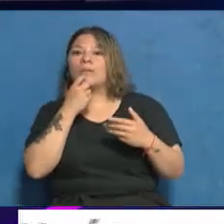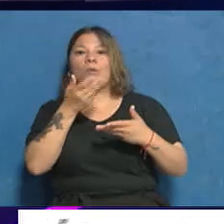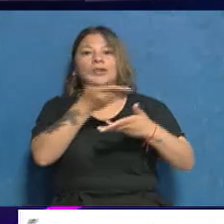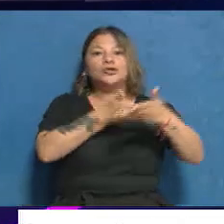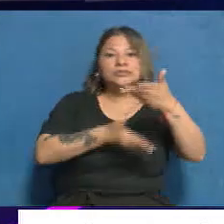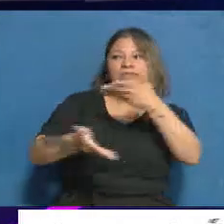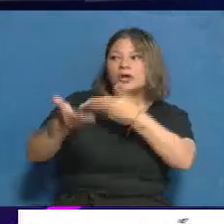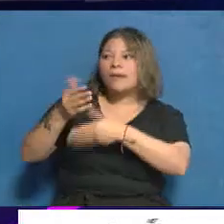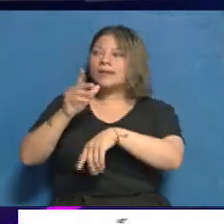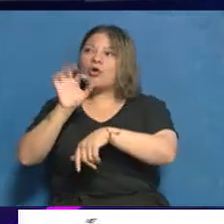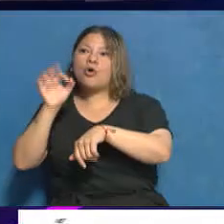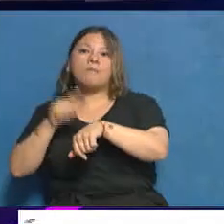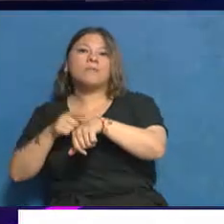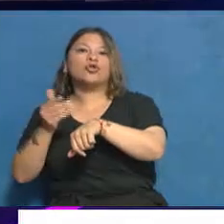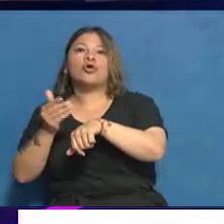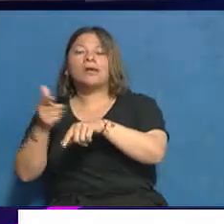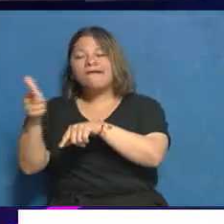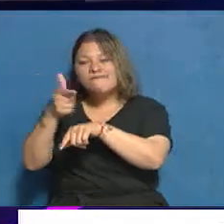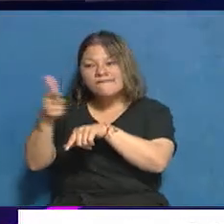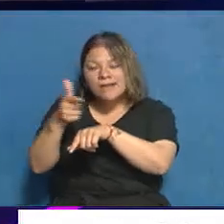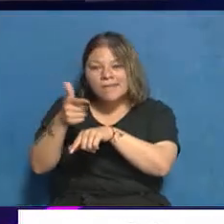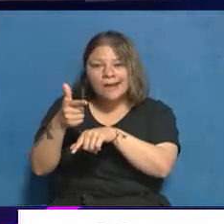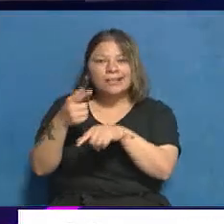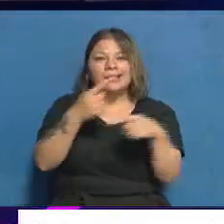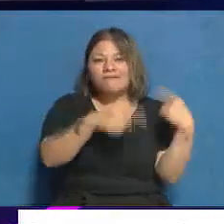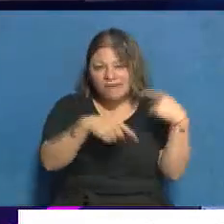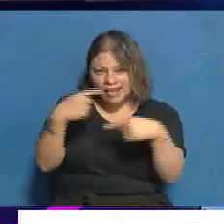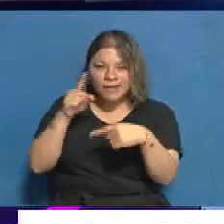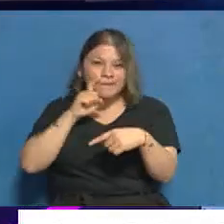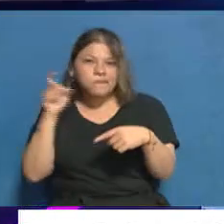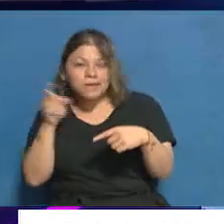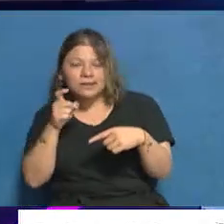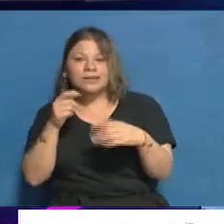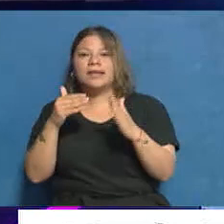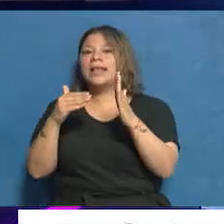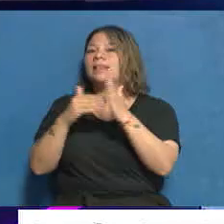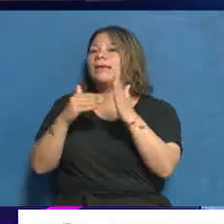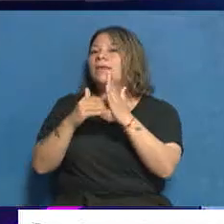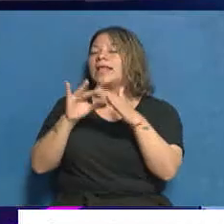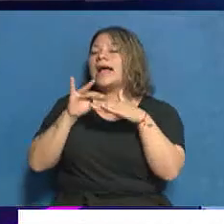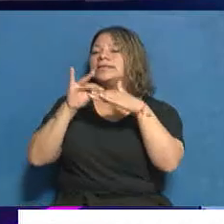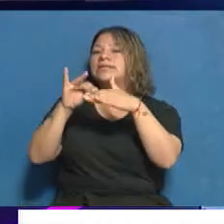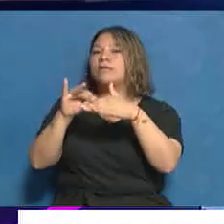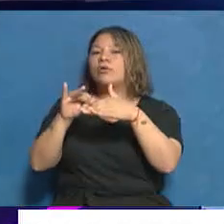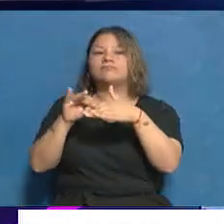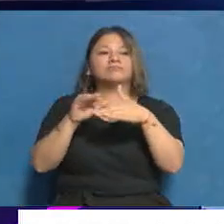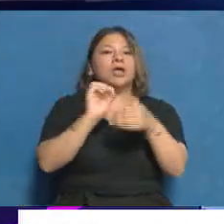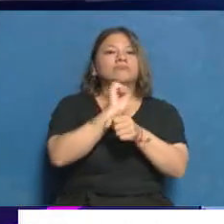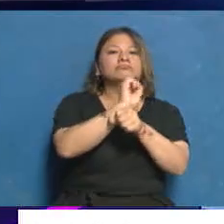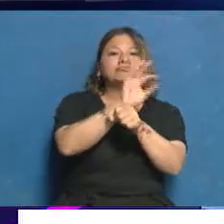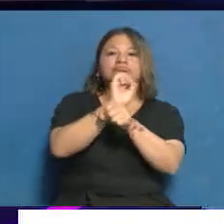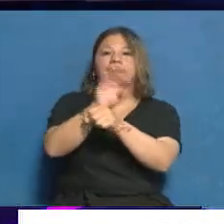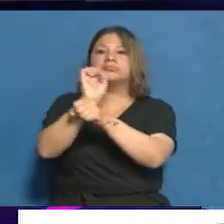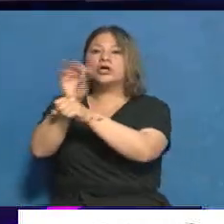producen? Sí, todo es parte. Depende también la cantidad de archivos que se compartan, si están